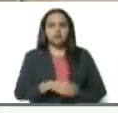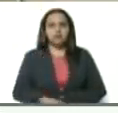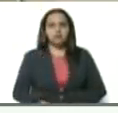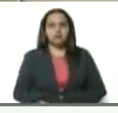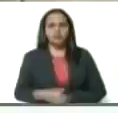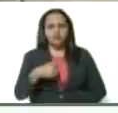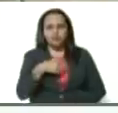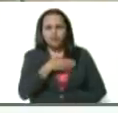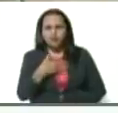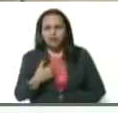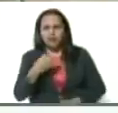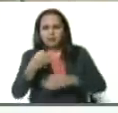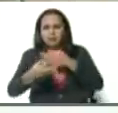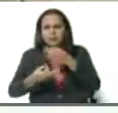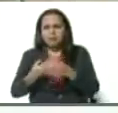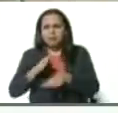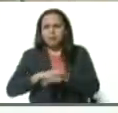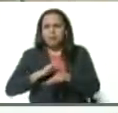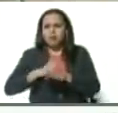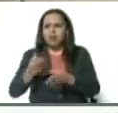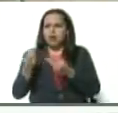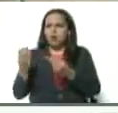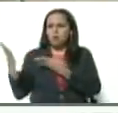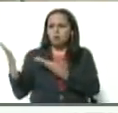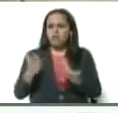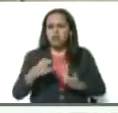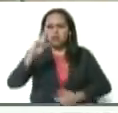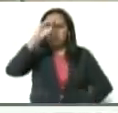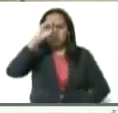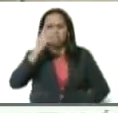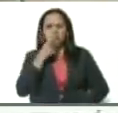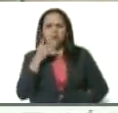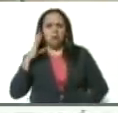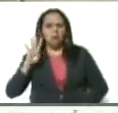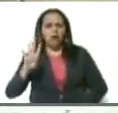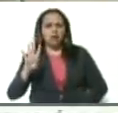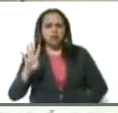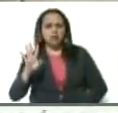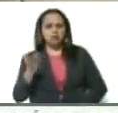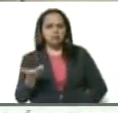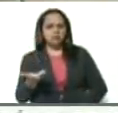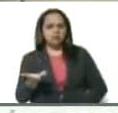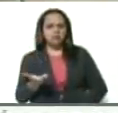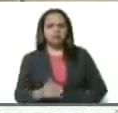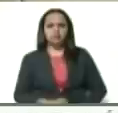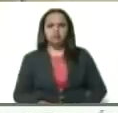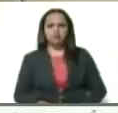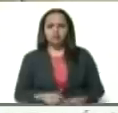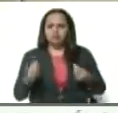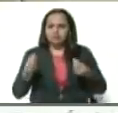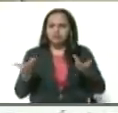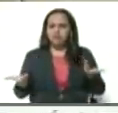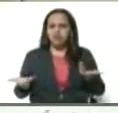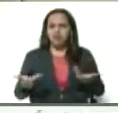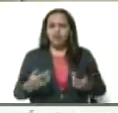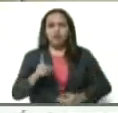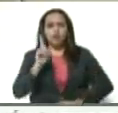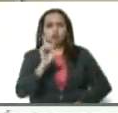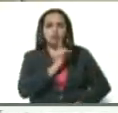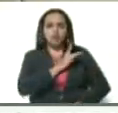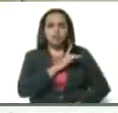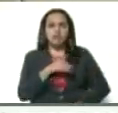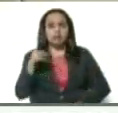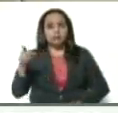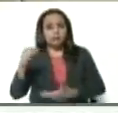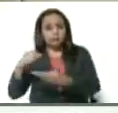quiero que me expliques eso. Cómo llegaron de República Dominicana cuatro casos. ¿Ah? Uno de Chile. Toma